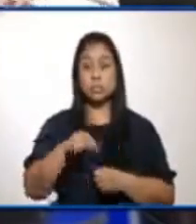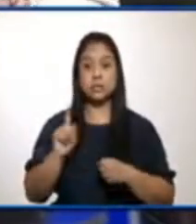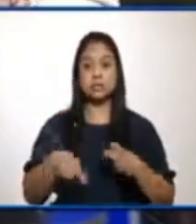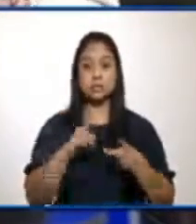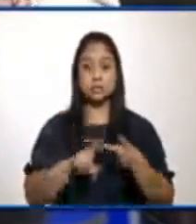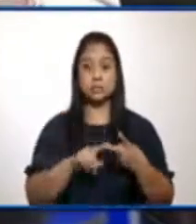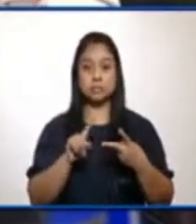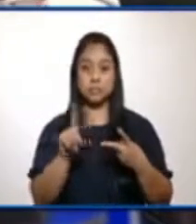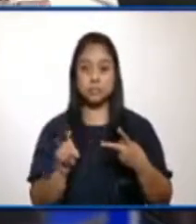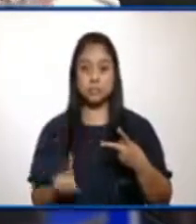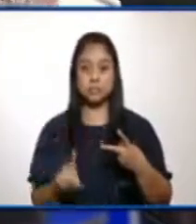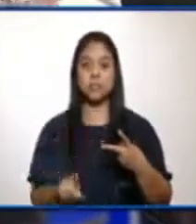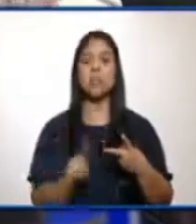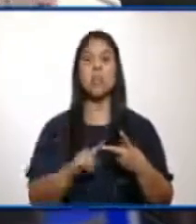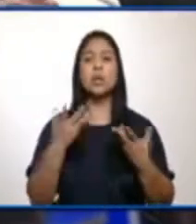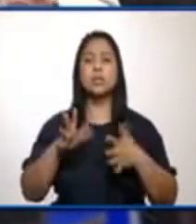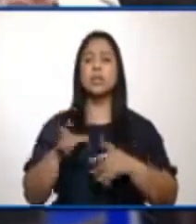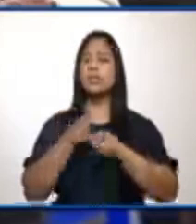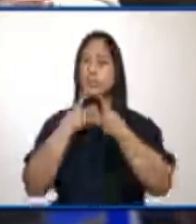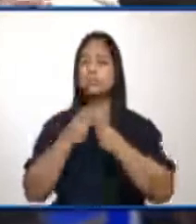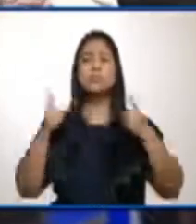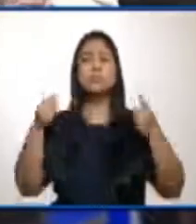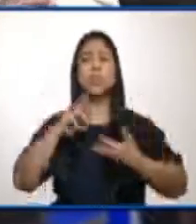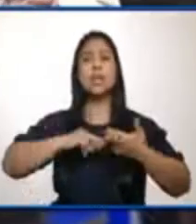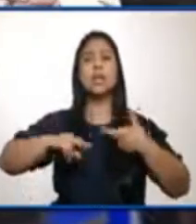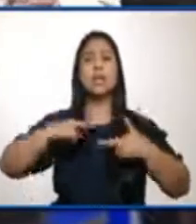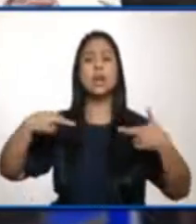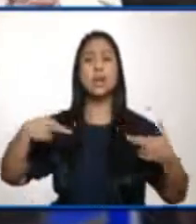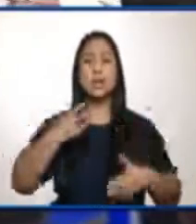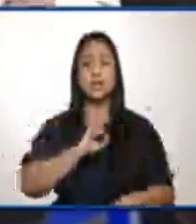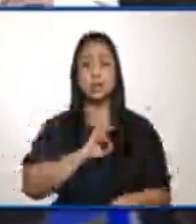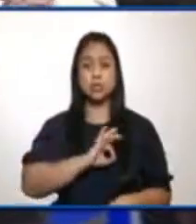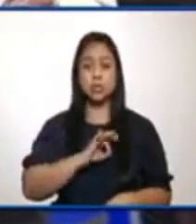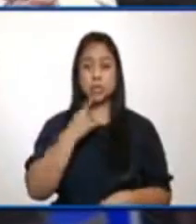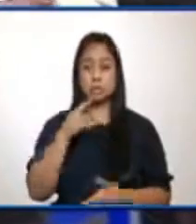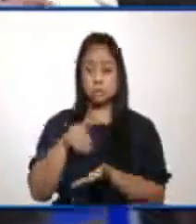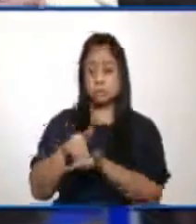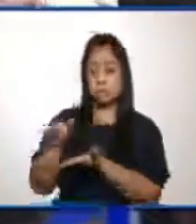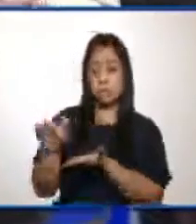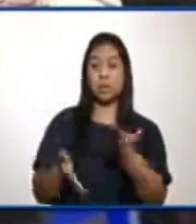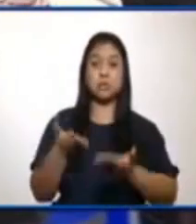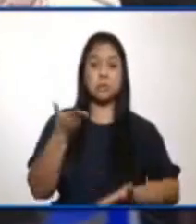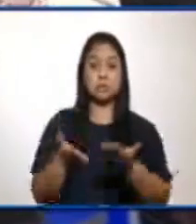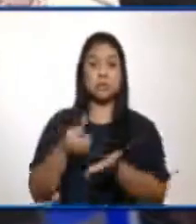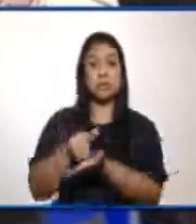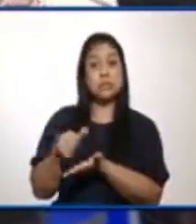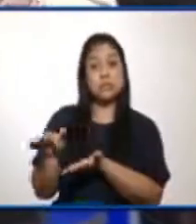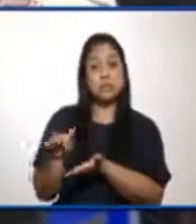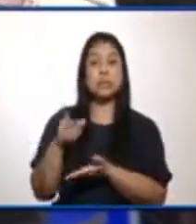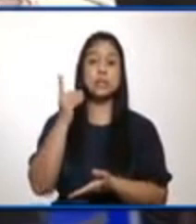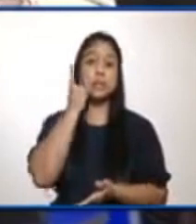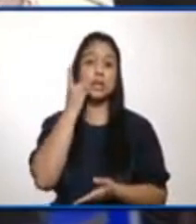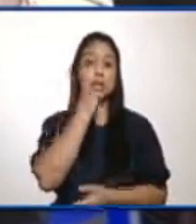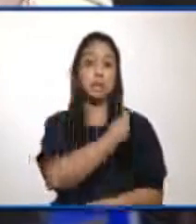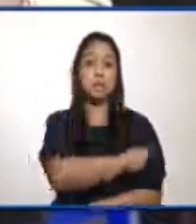pregunta, ha circulado información en redes sociales sobre la destitución o posible destitución del director